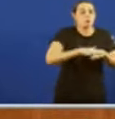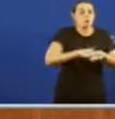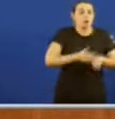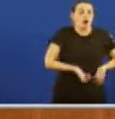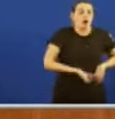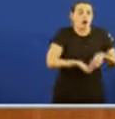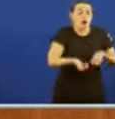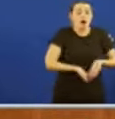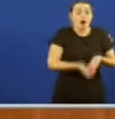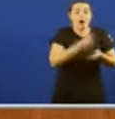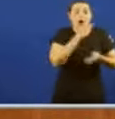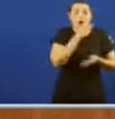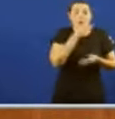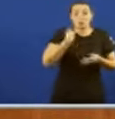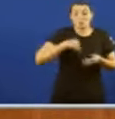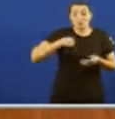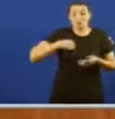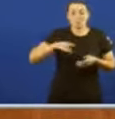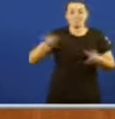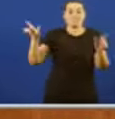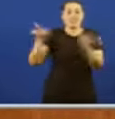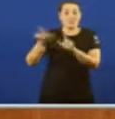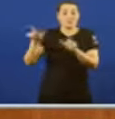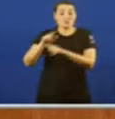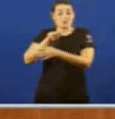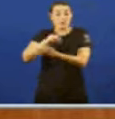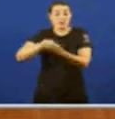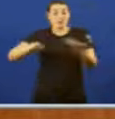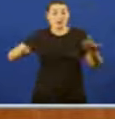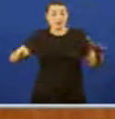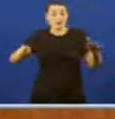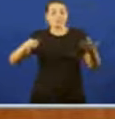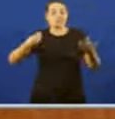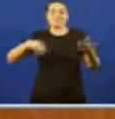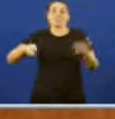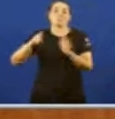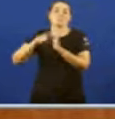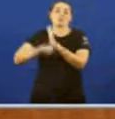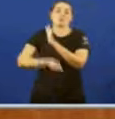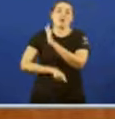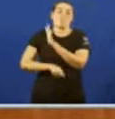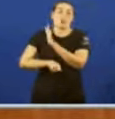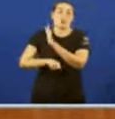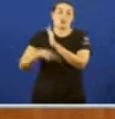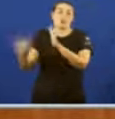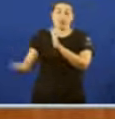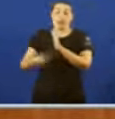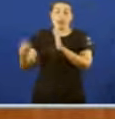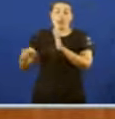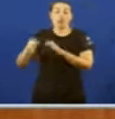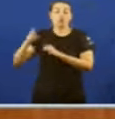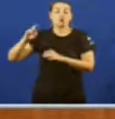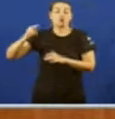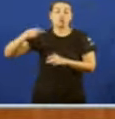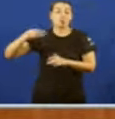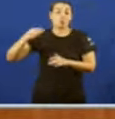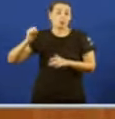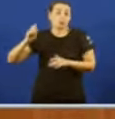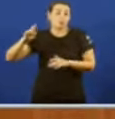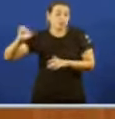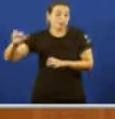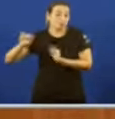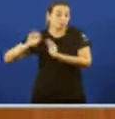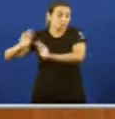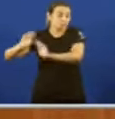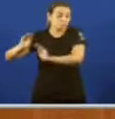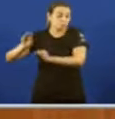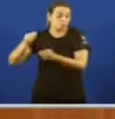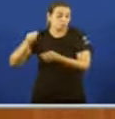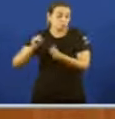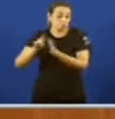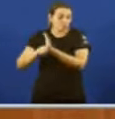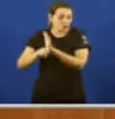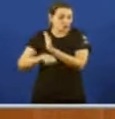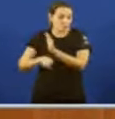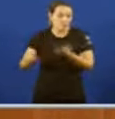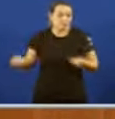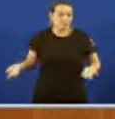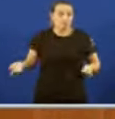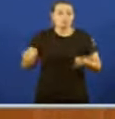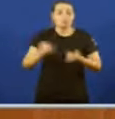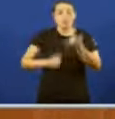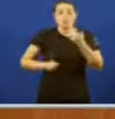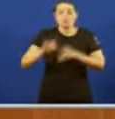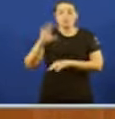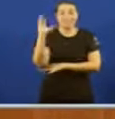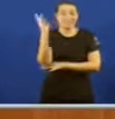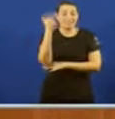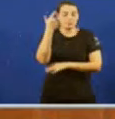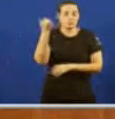votaba o Land Rover, señora consellera Imprudencia temeraria dos mandos de protección civil Con estas prediccións meteorológicas Non tuveron a